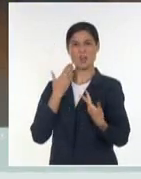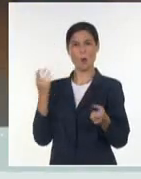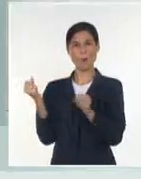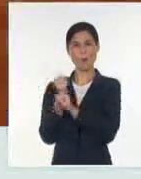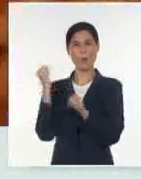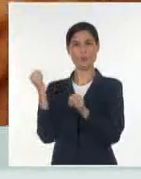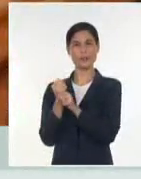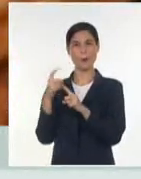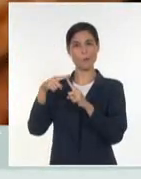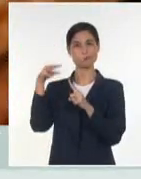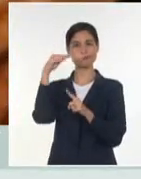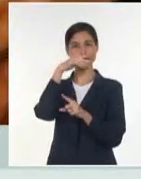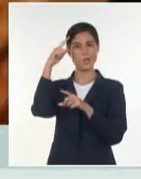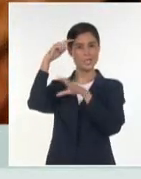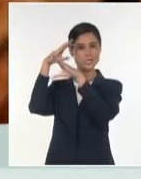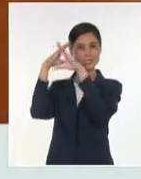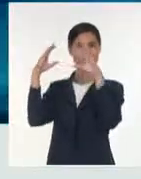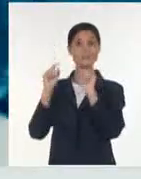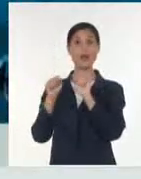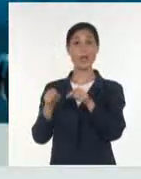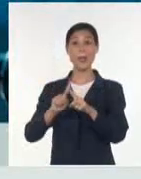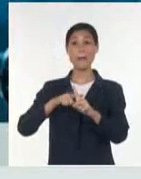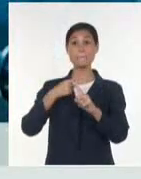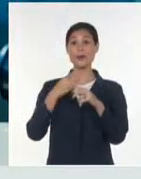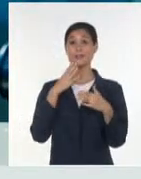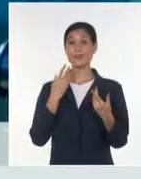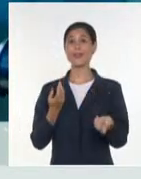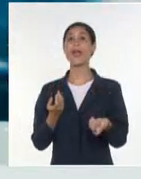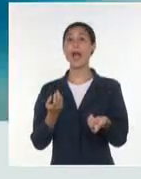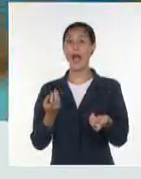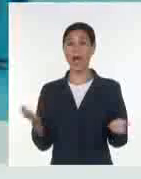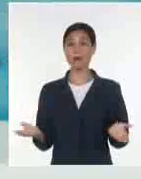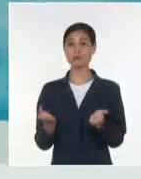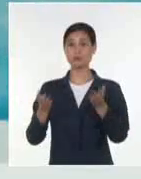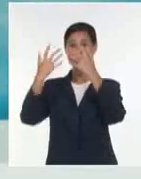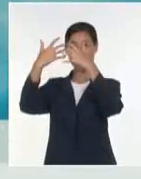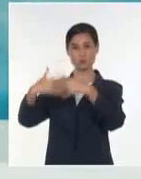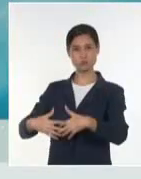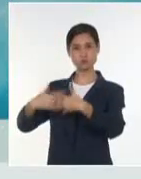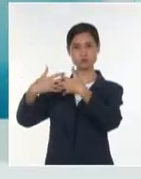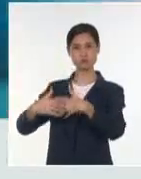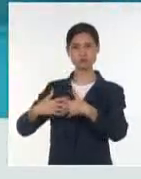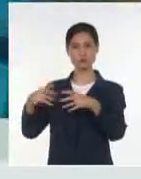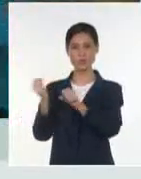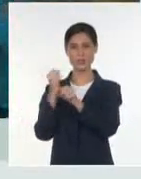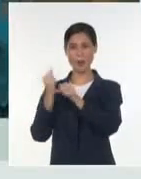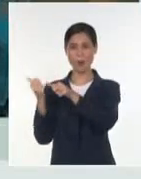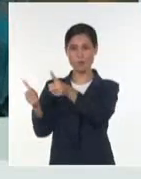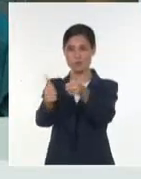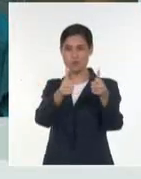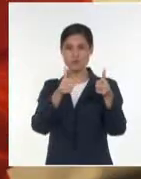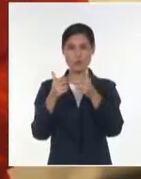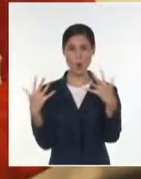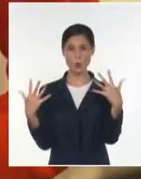Innovación y tecnologías digitales apuesta por una industria más eficiente e interconectada en el futuro. En un